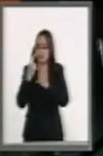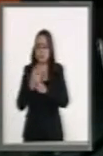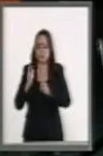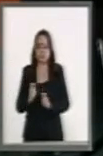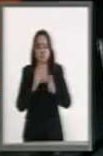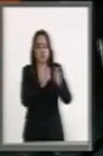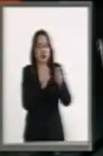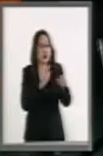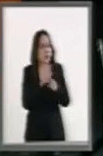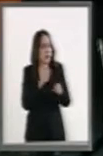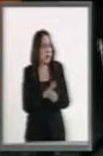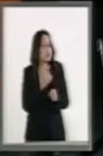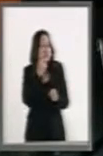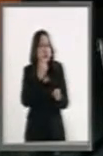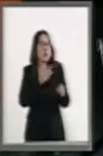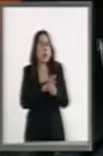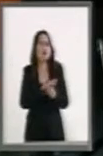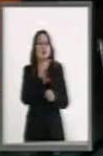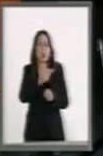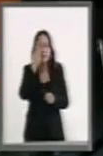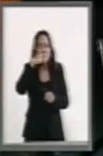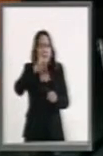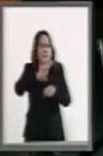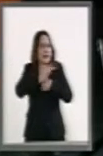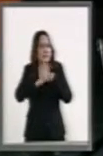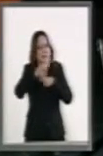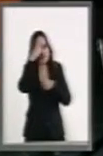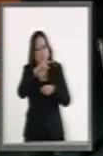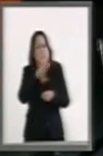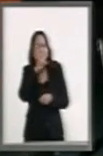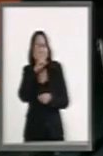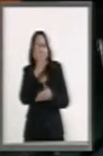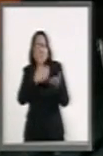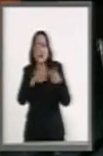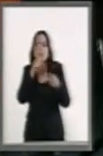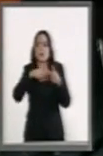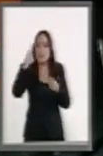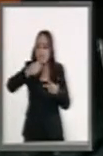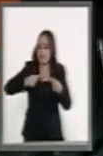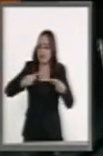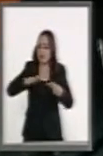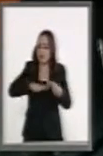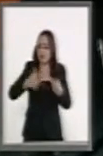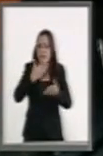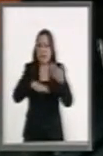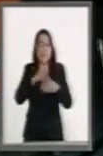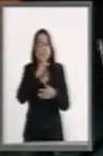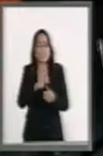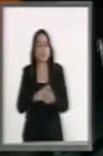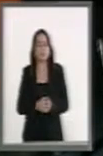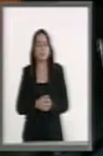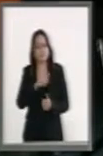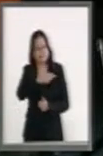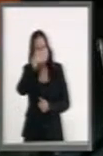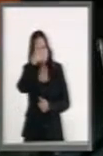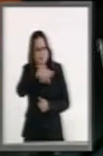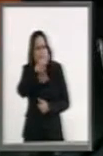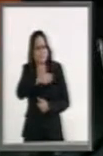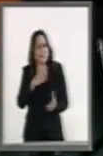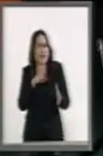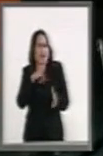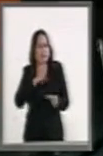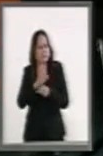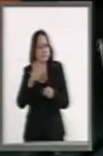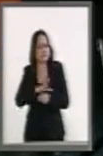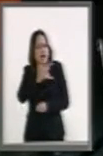usted vaya a ir, será lo mejor para México y será lo mejor para nuestros ciudadanos. Sepa usted que tiene nuestro cariño,